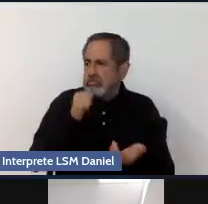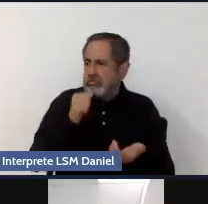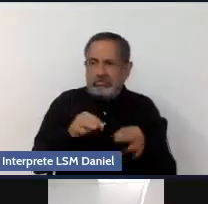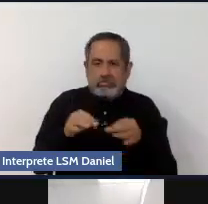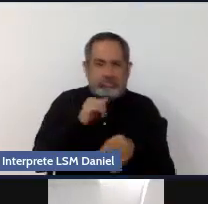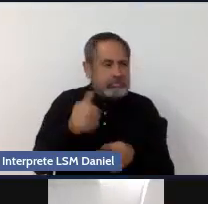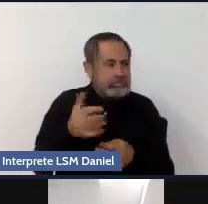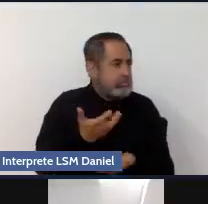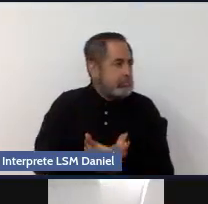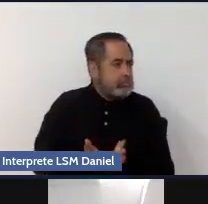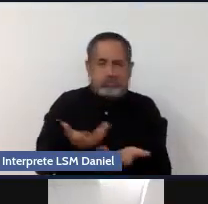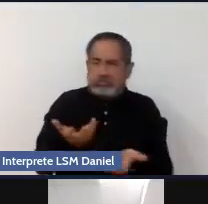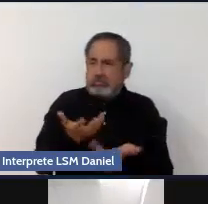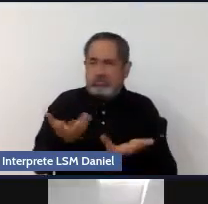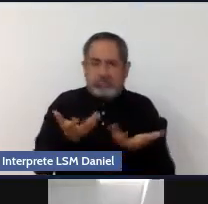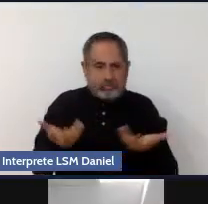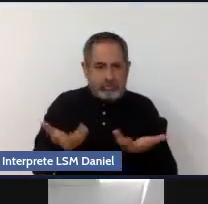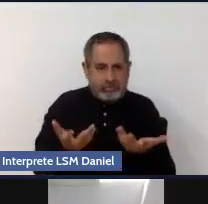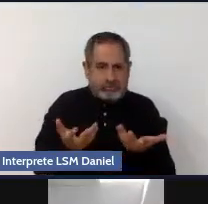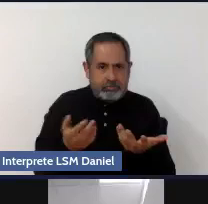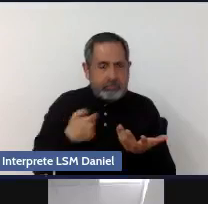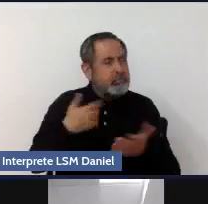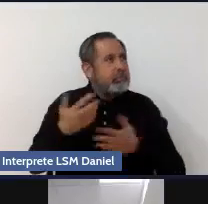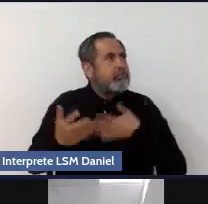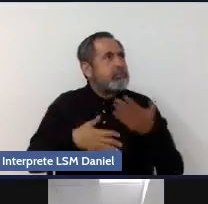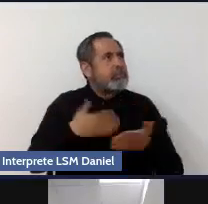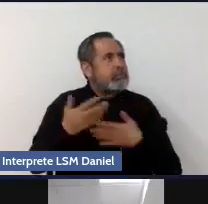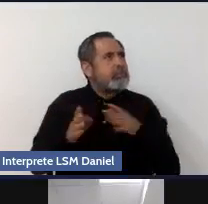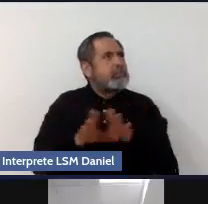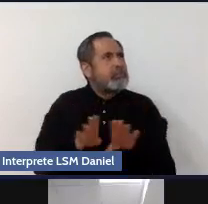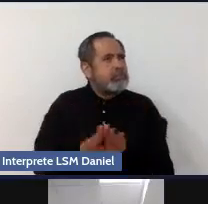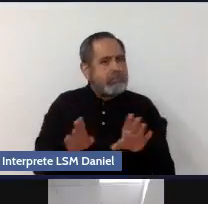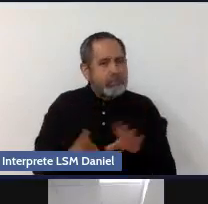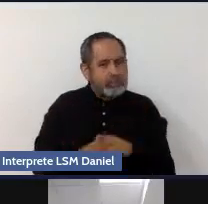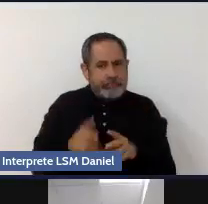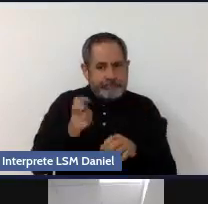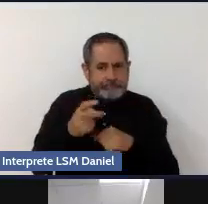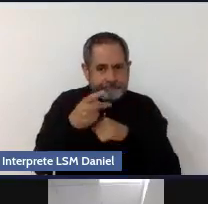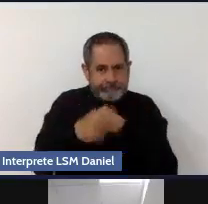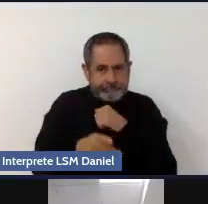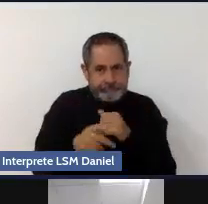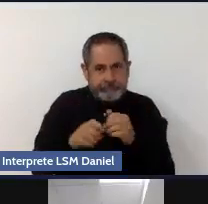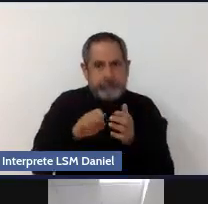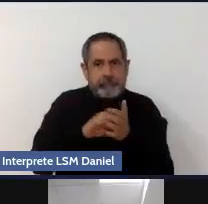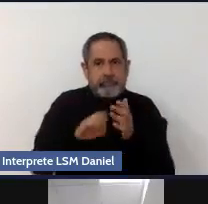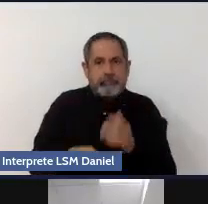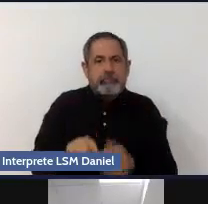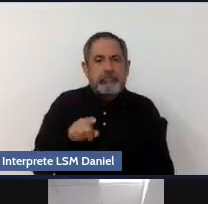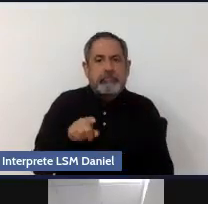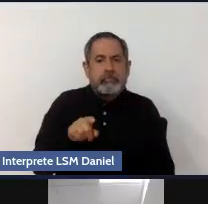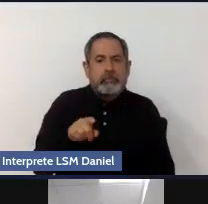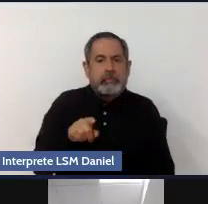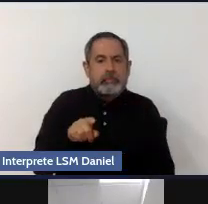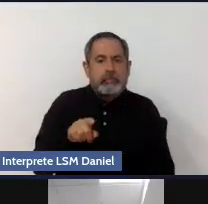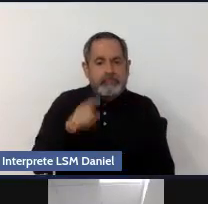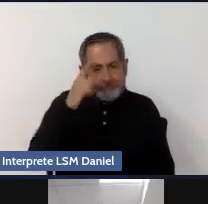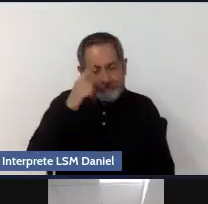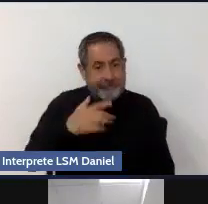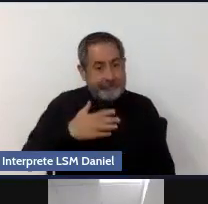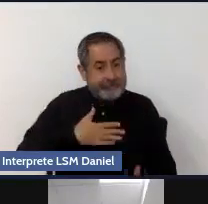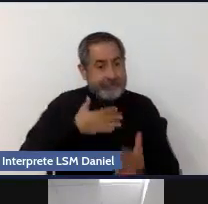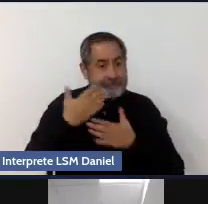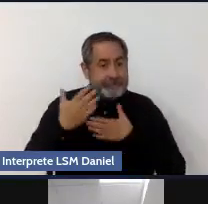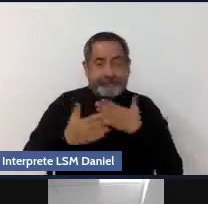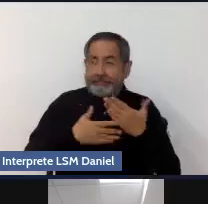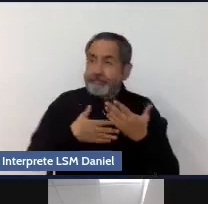esas pueden ser factores de riesgo. Si lo que yo aprendí que para divertirme, pues es